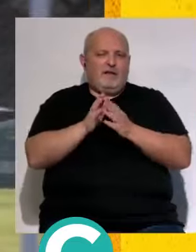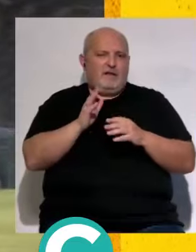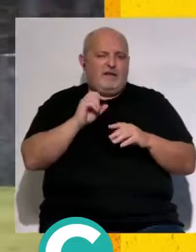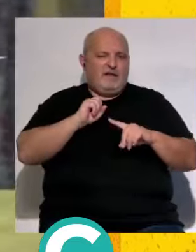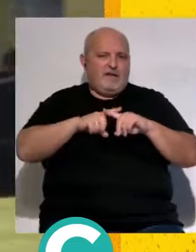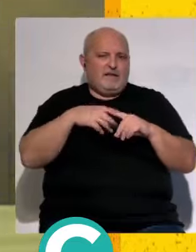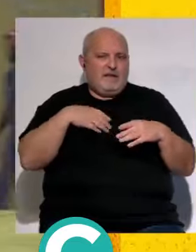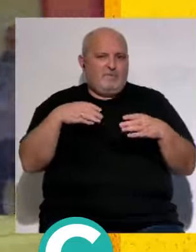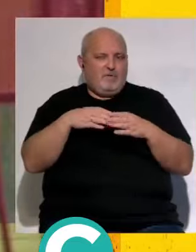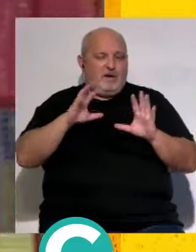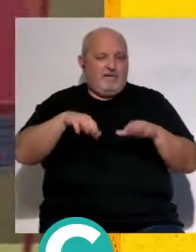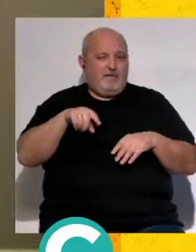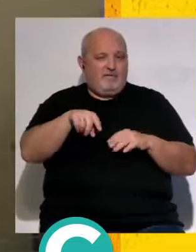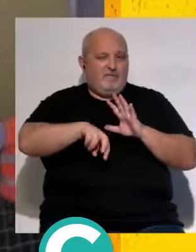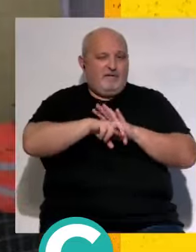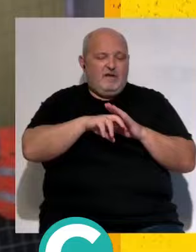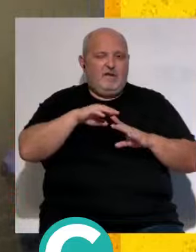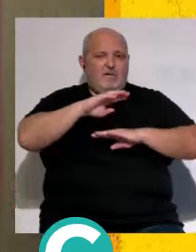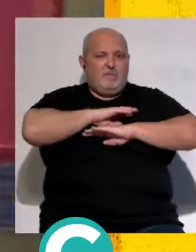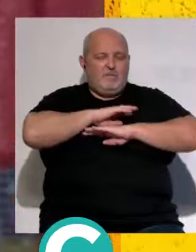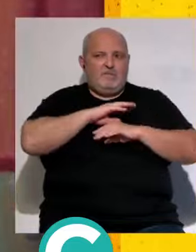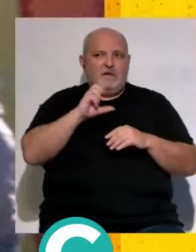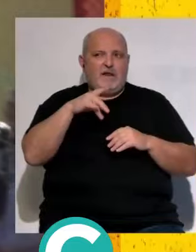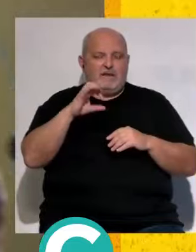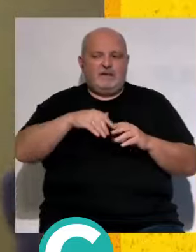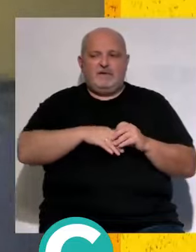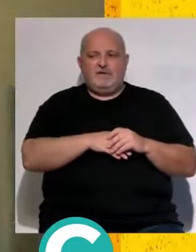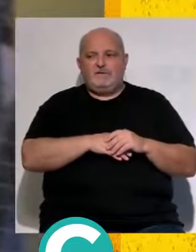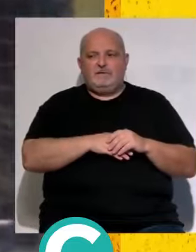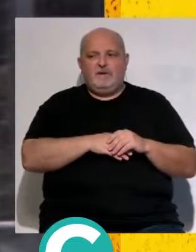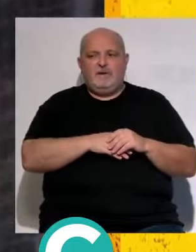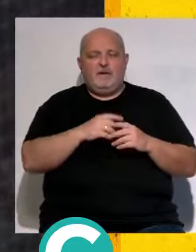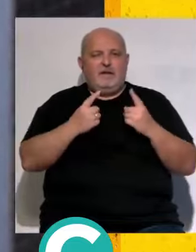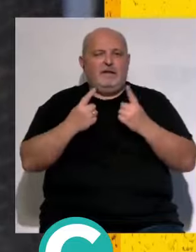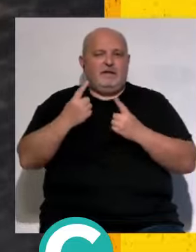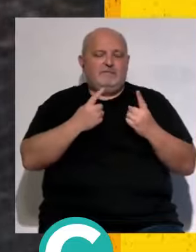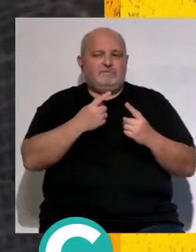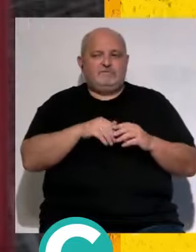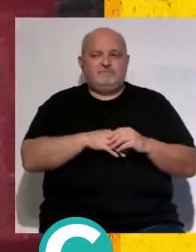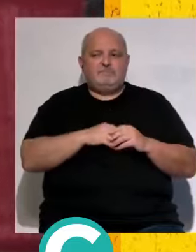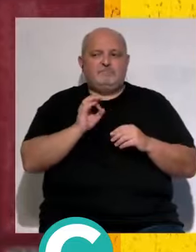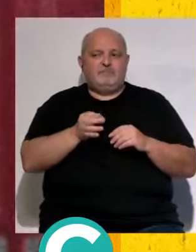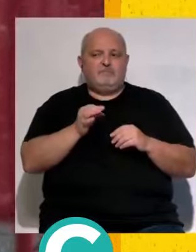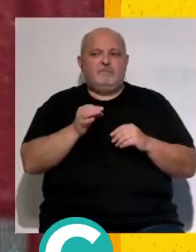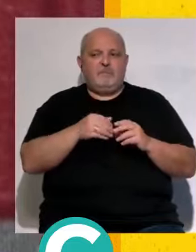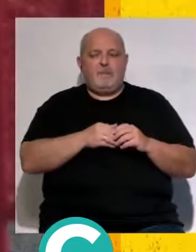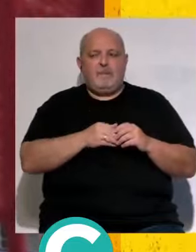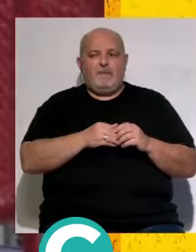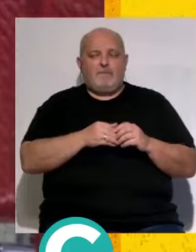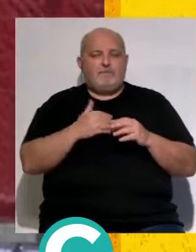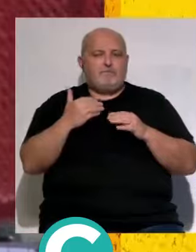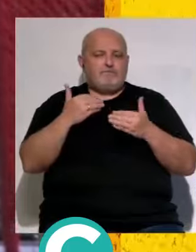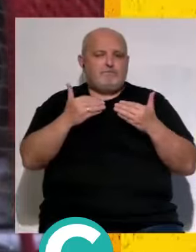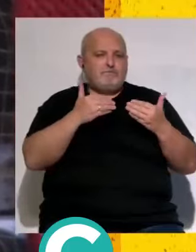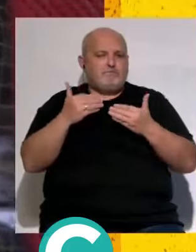estaba que estaba que estuve ahí como Conan Escalante y algunos otros y la verdad es que me ven por